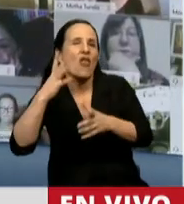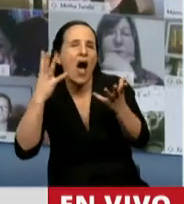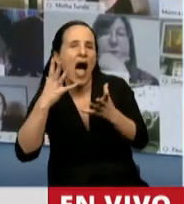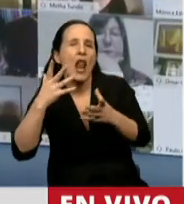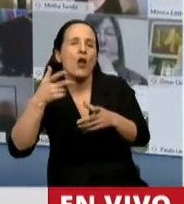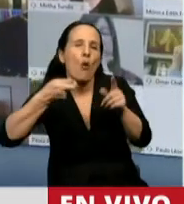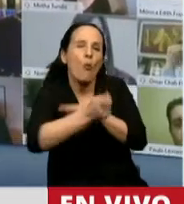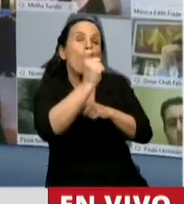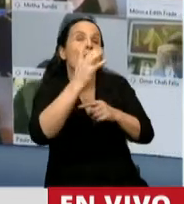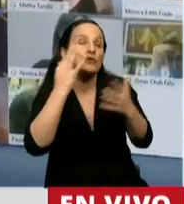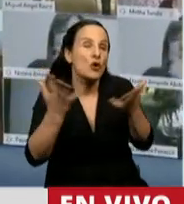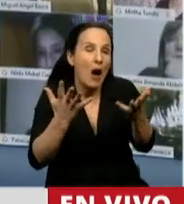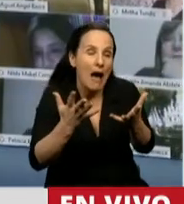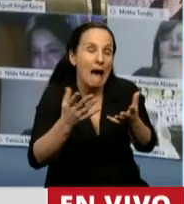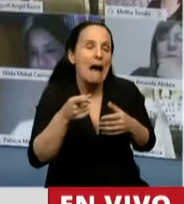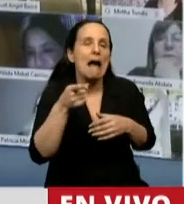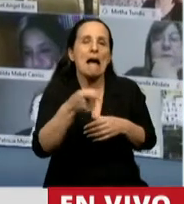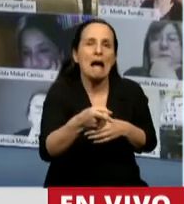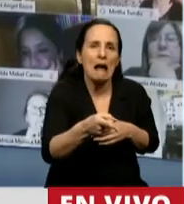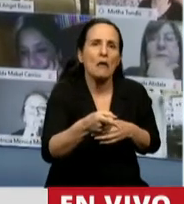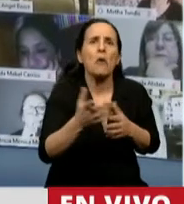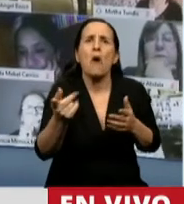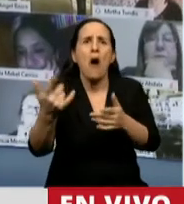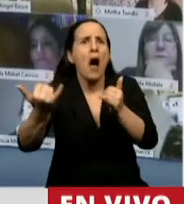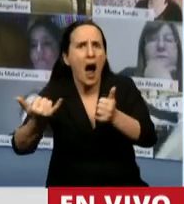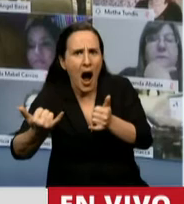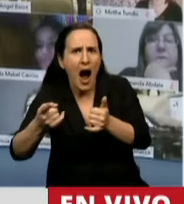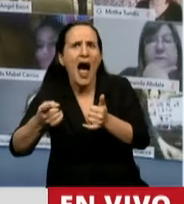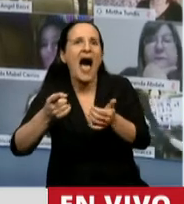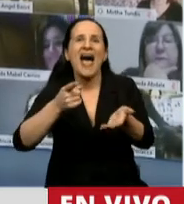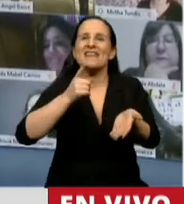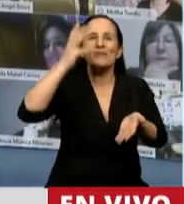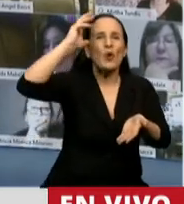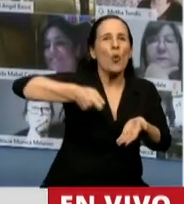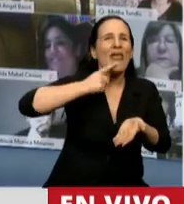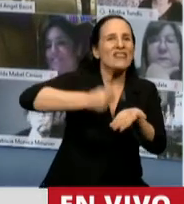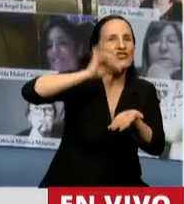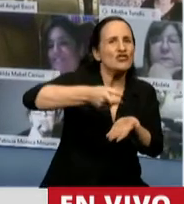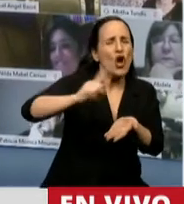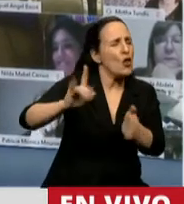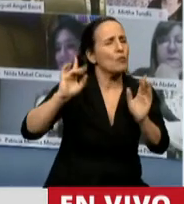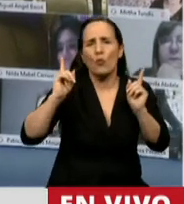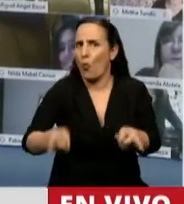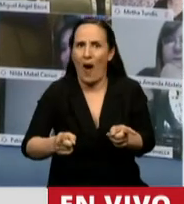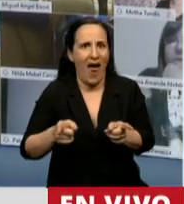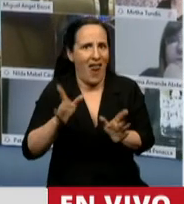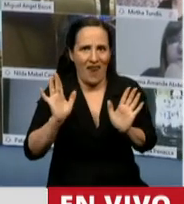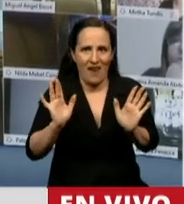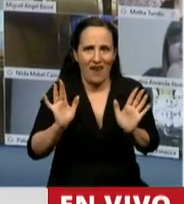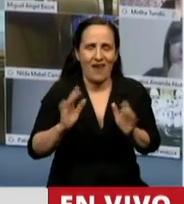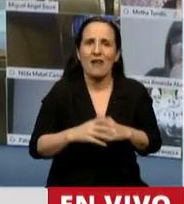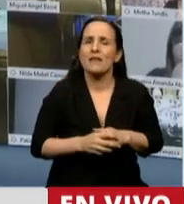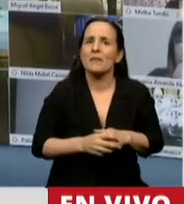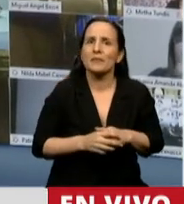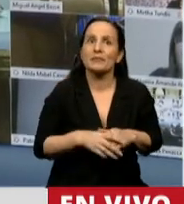judicial a un conducto, tengan o no tengan una sentencia firme. Los fondos que en